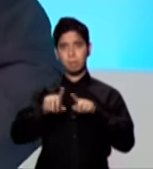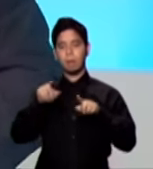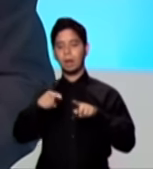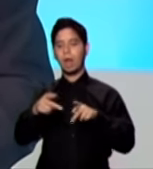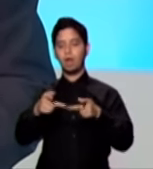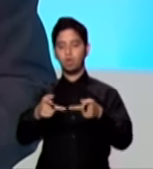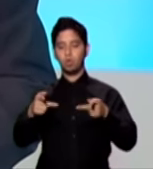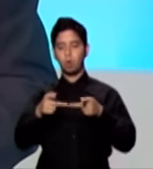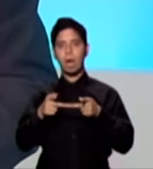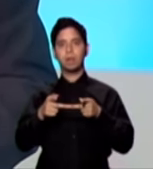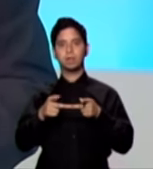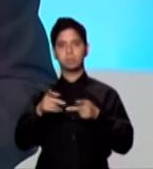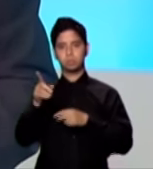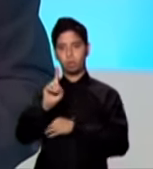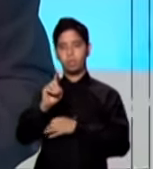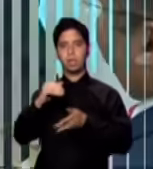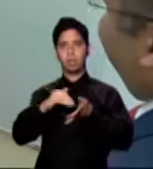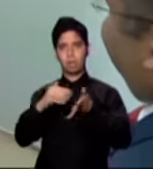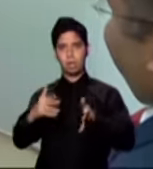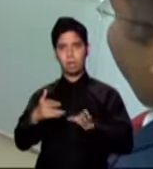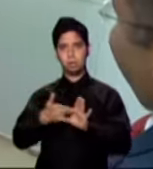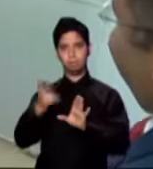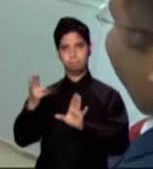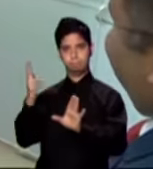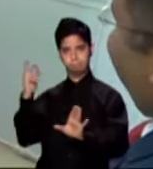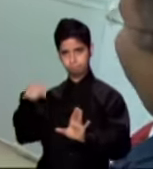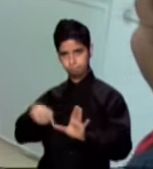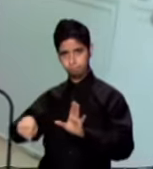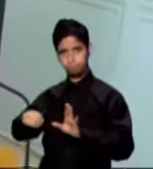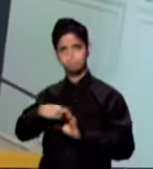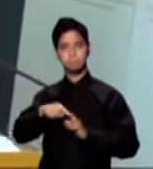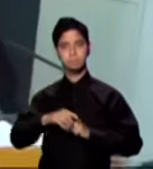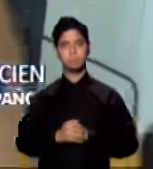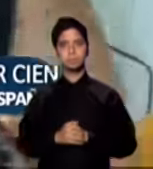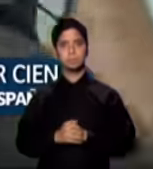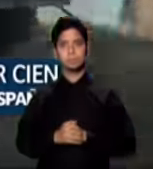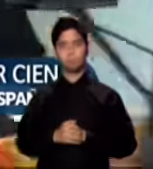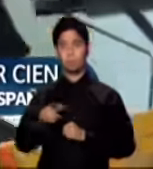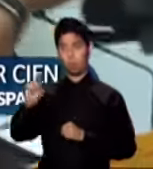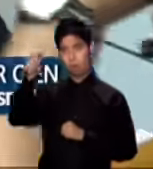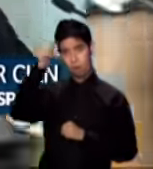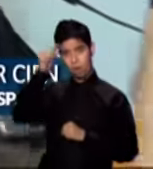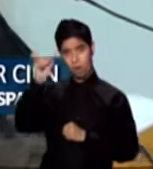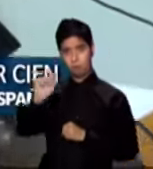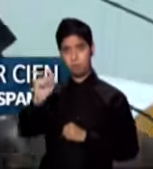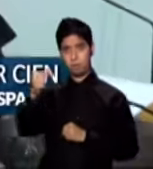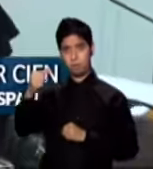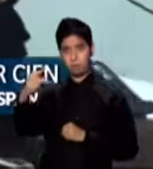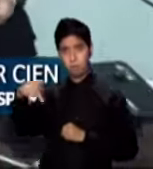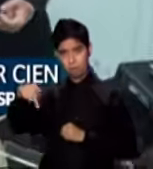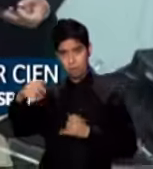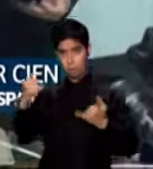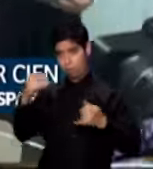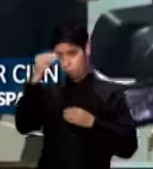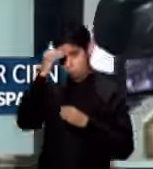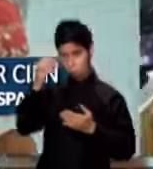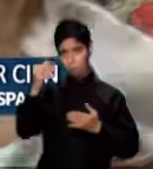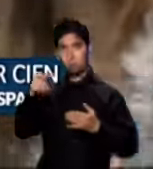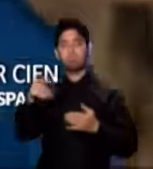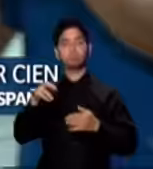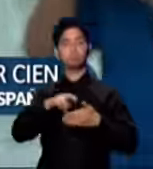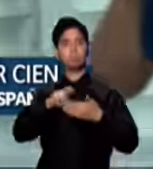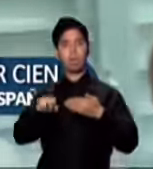alta deserción escolar. El gobernador Alejandro García Padilla anunció hoy los resultados del programa Taller 100,